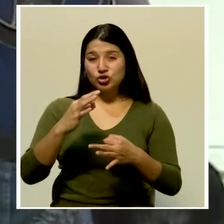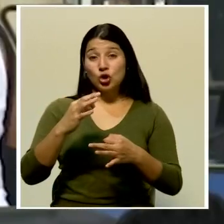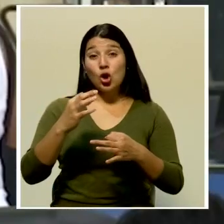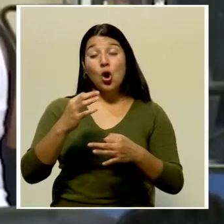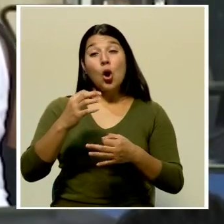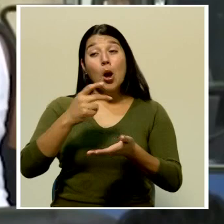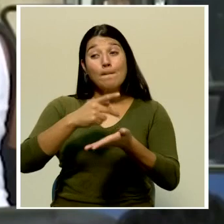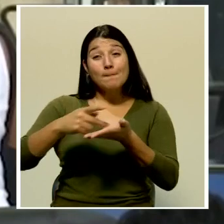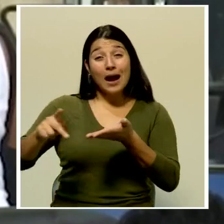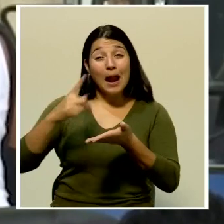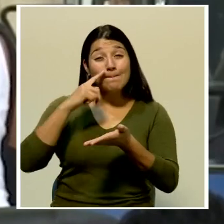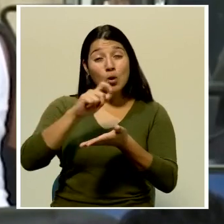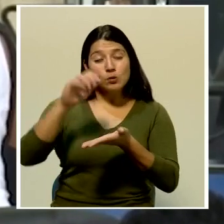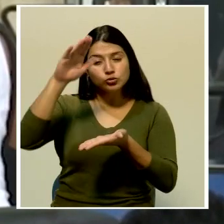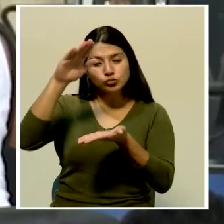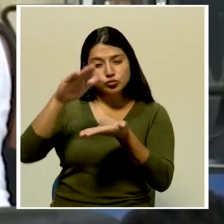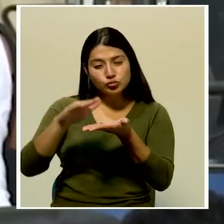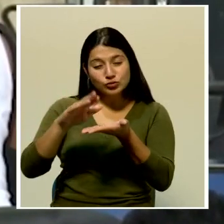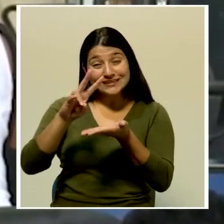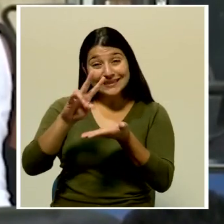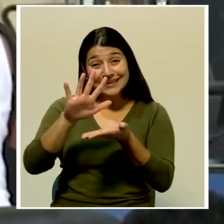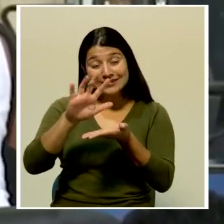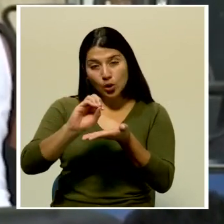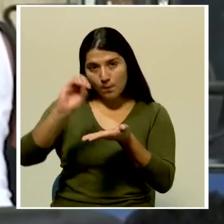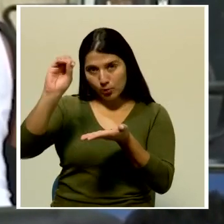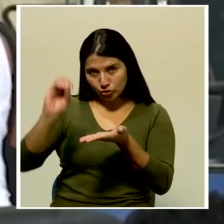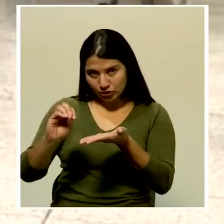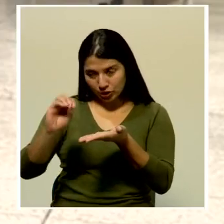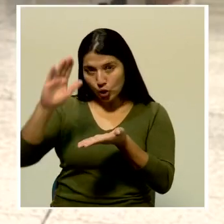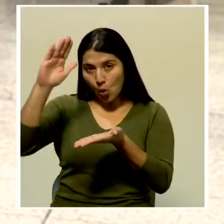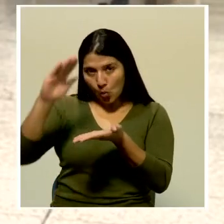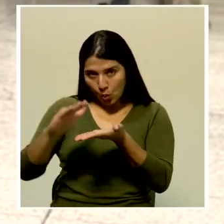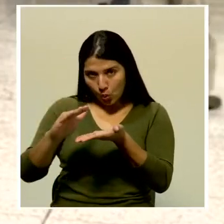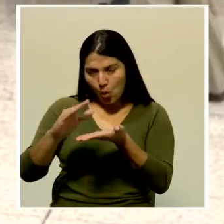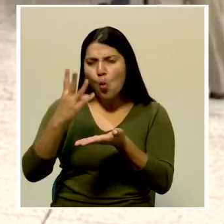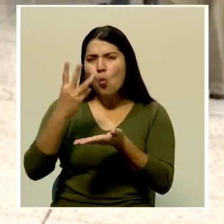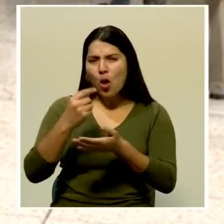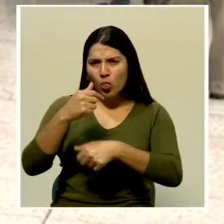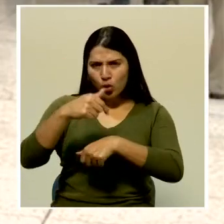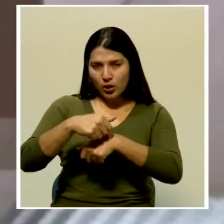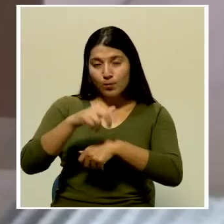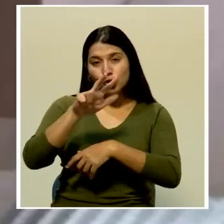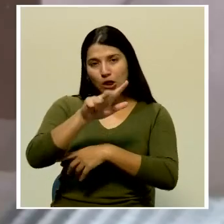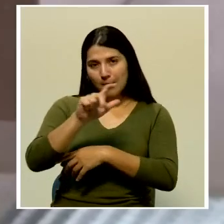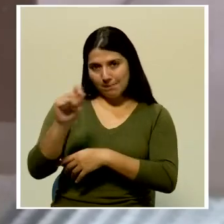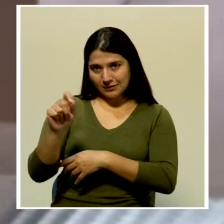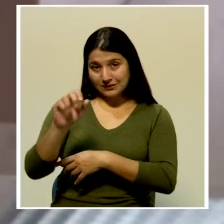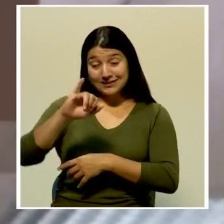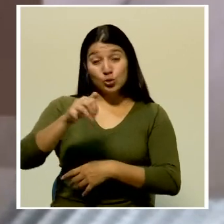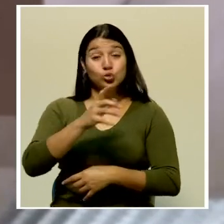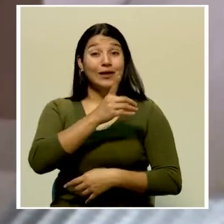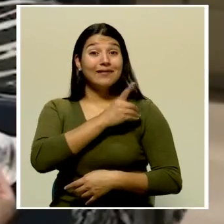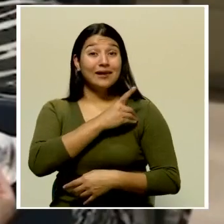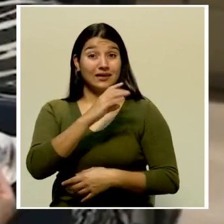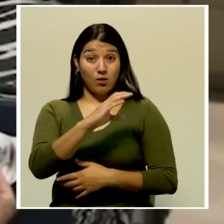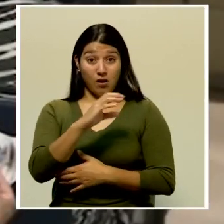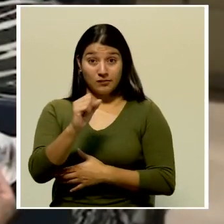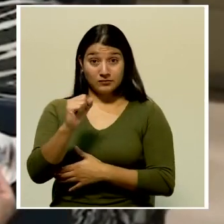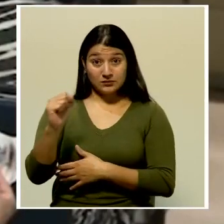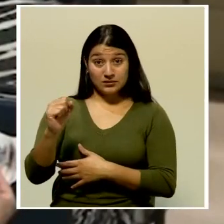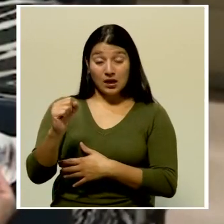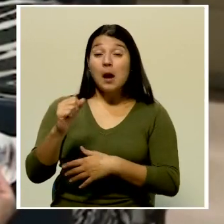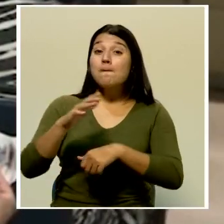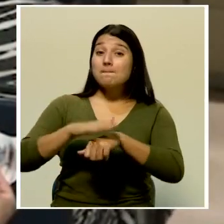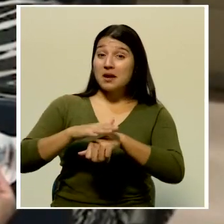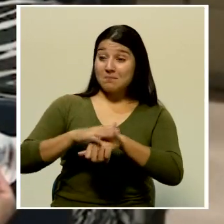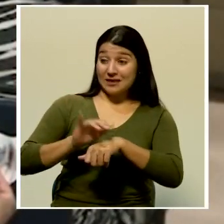contributiva en un 75% por un periodo de tres meses. La Junta Directiva de la institución amplía por un mes